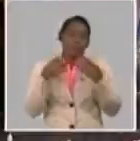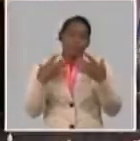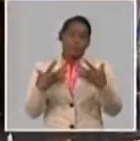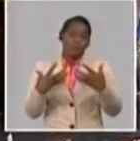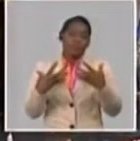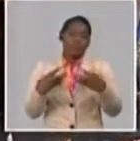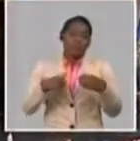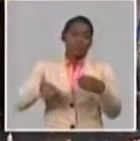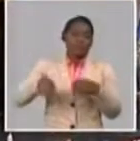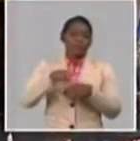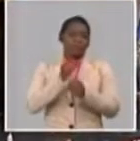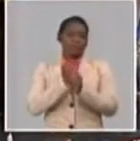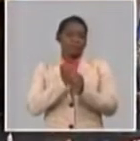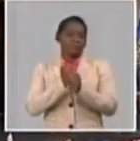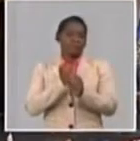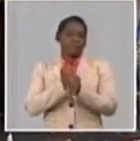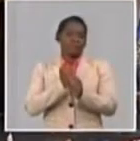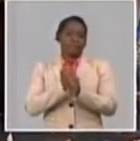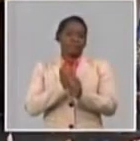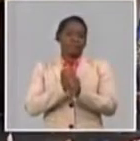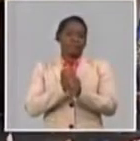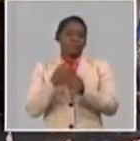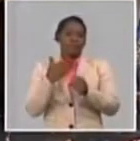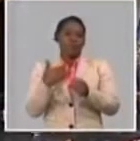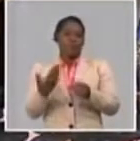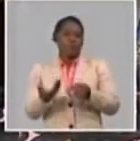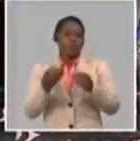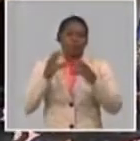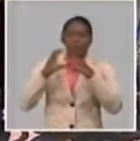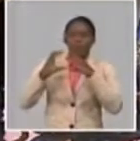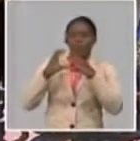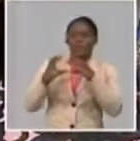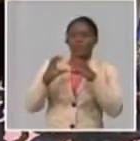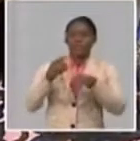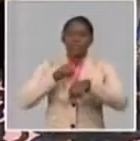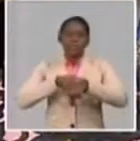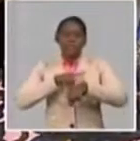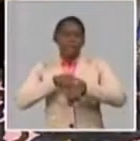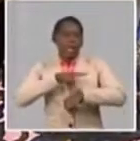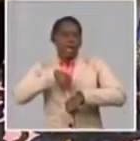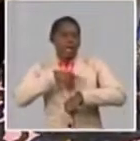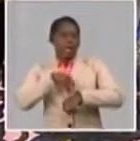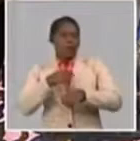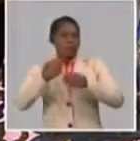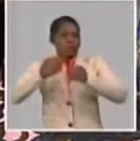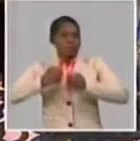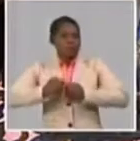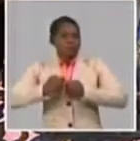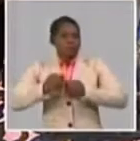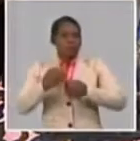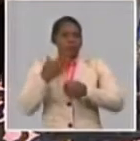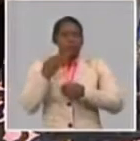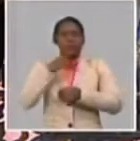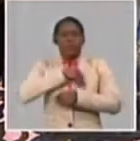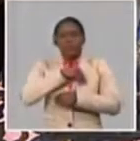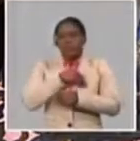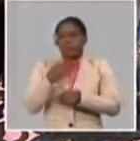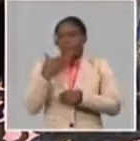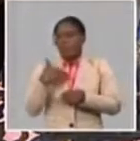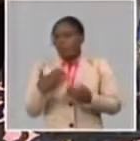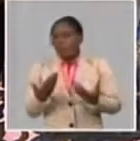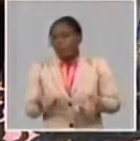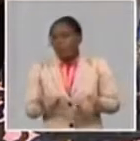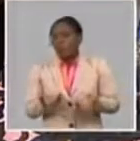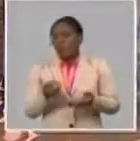trabajo de este vínculo, porque, ¿qué pregunta la persona? Bueno, ¿cuánto tiempo va a estar mi familia? ¿Cuál es el diagnóstico? ¿Cómo está? Ahí hay un trabajo muy interesante,